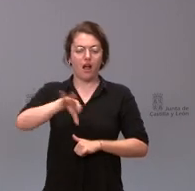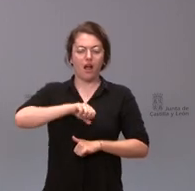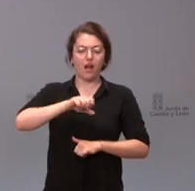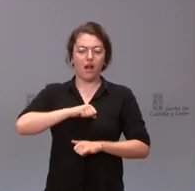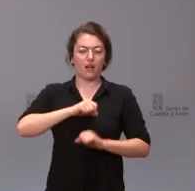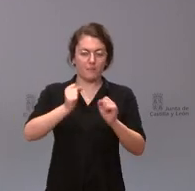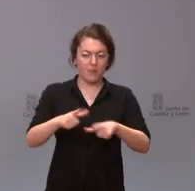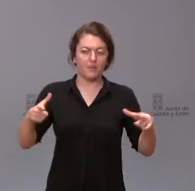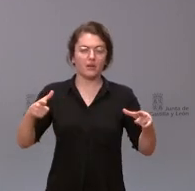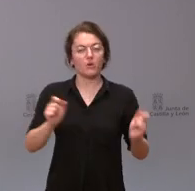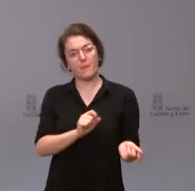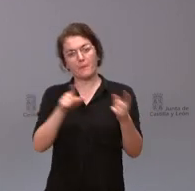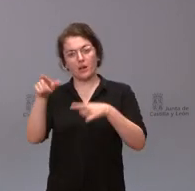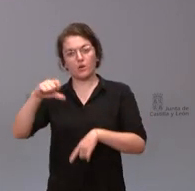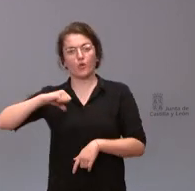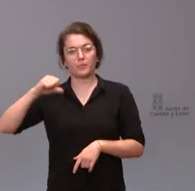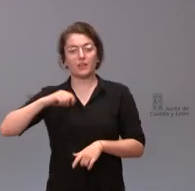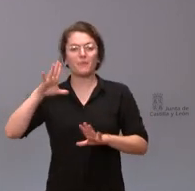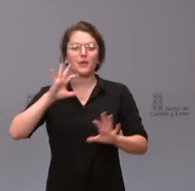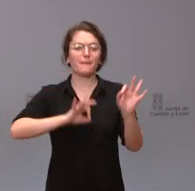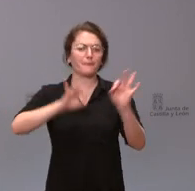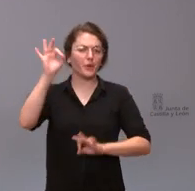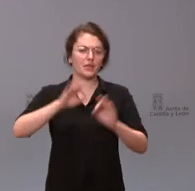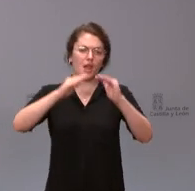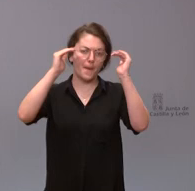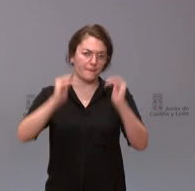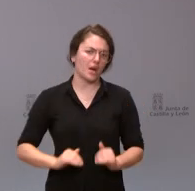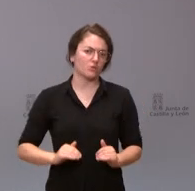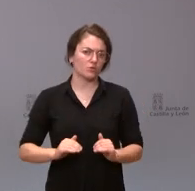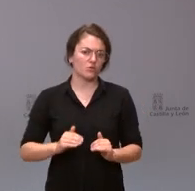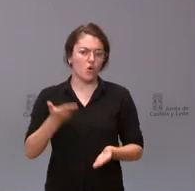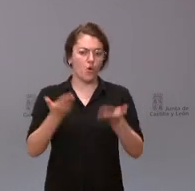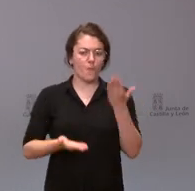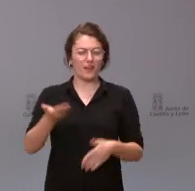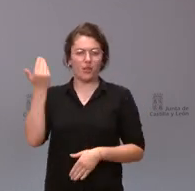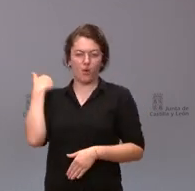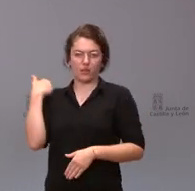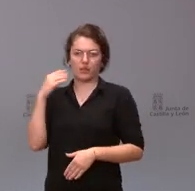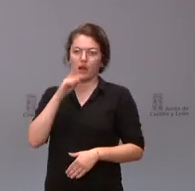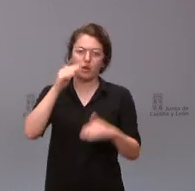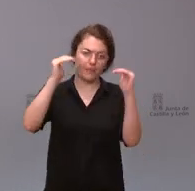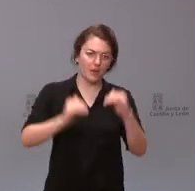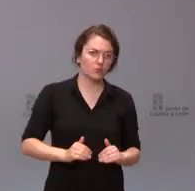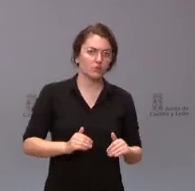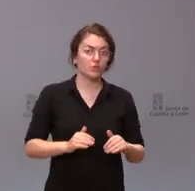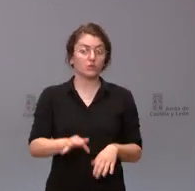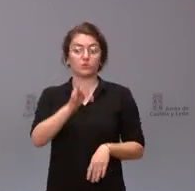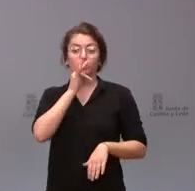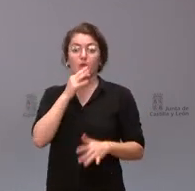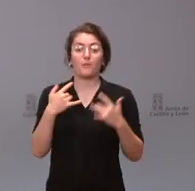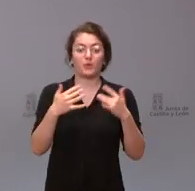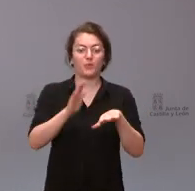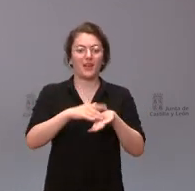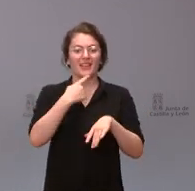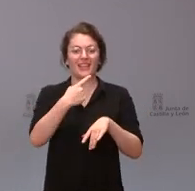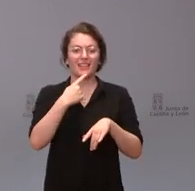porcentaje de lo que fue en anteriores circunstancias es pronto todavía para hablar de una séptima